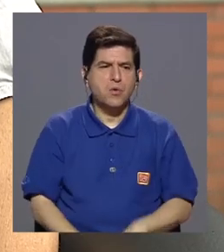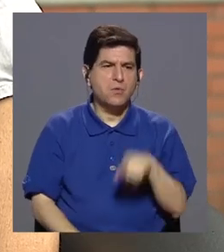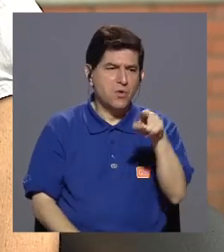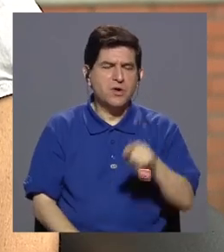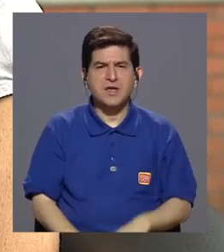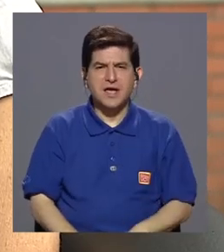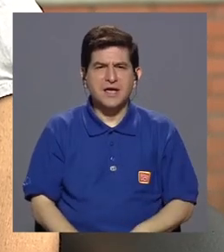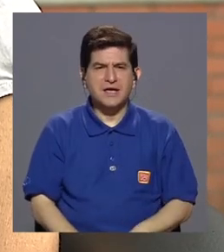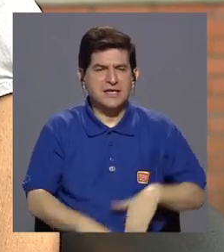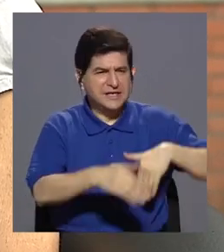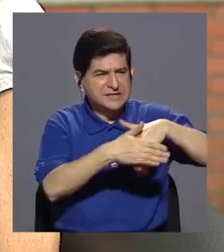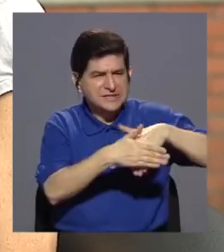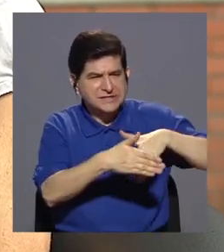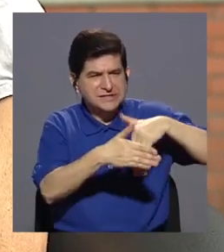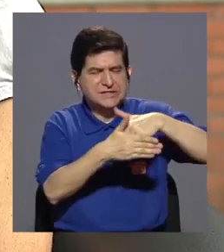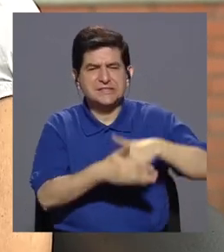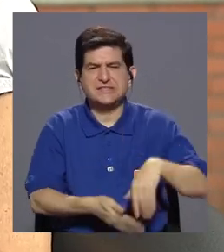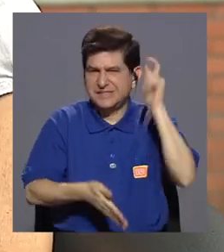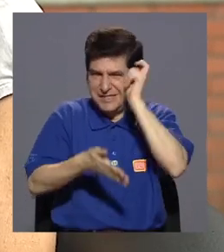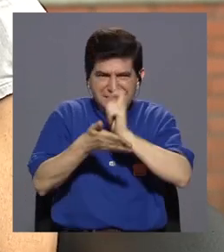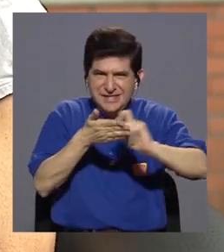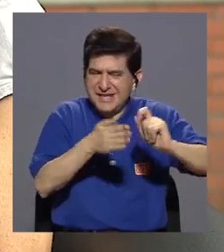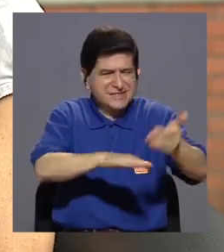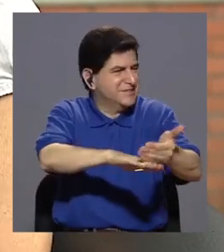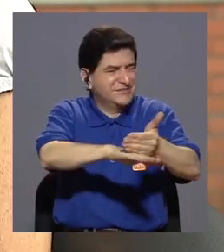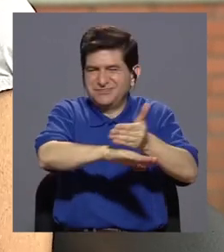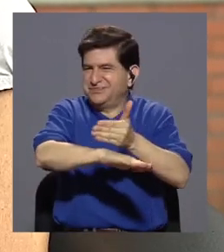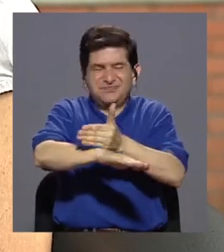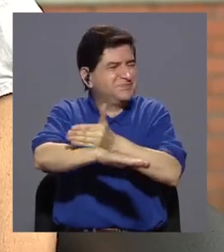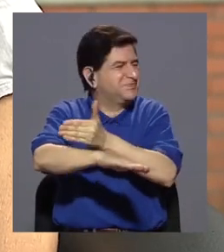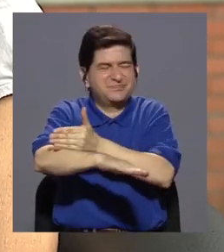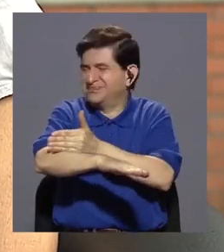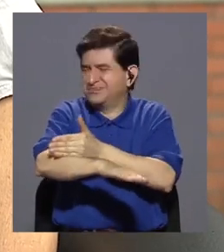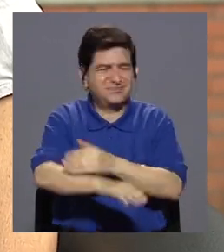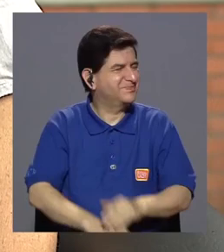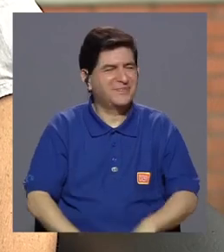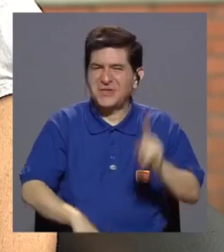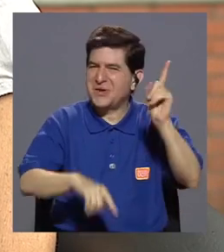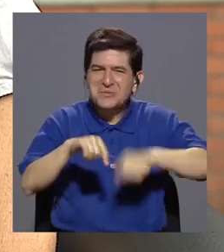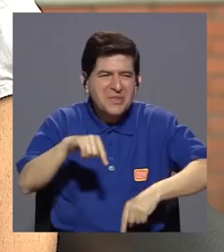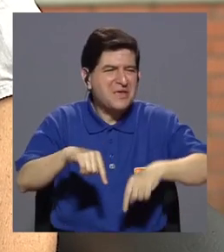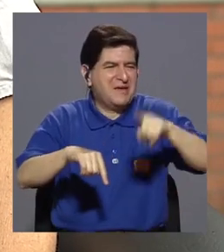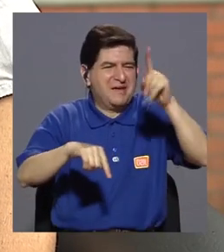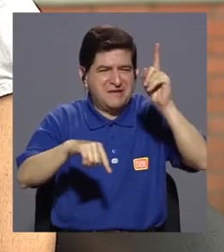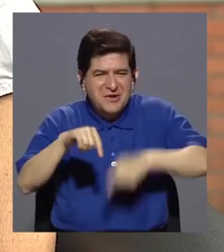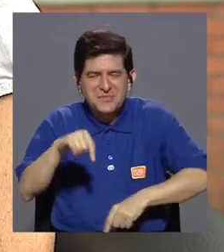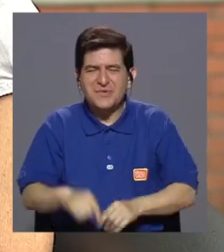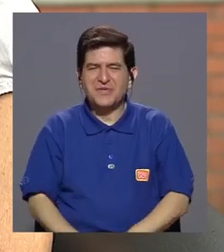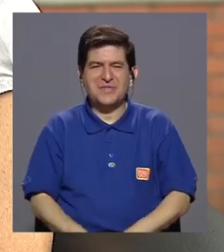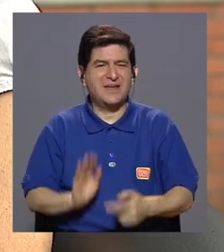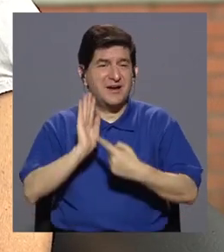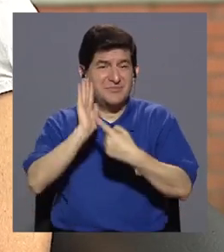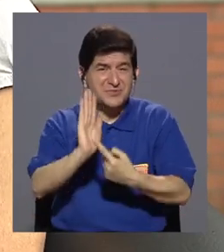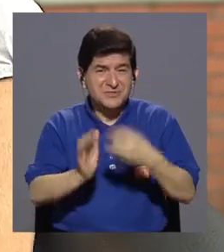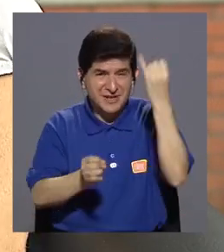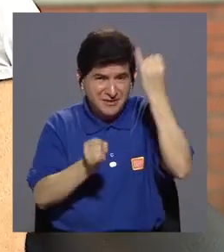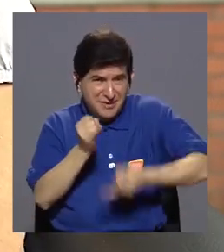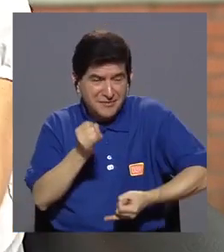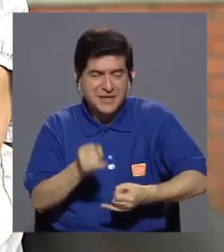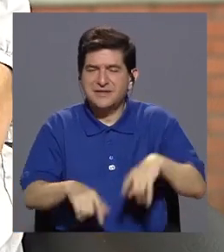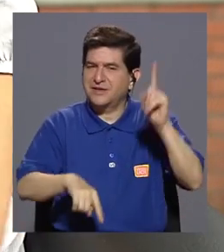trabada en la tesis. No podía avanzar en la tesis, no podía avanzar en la tesis, no lograba presentar la tesis. Entonces